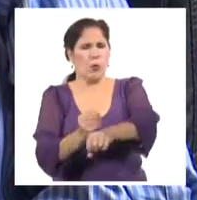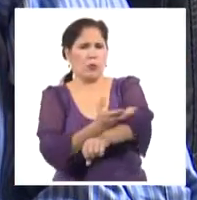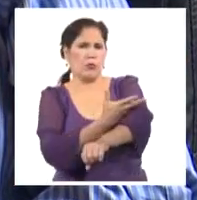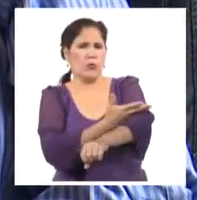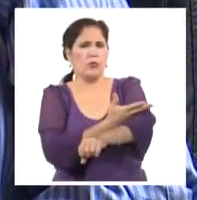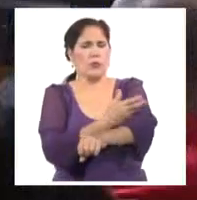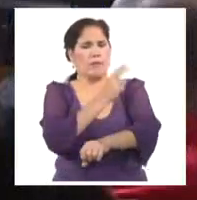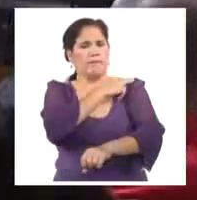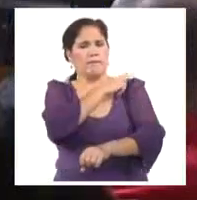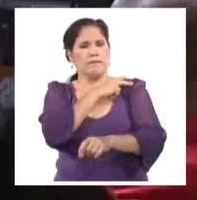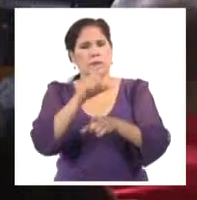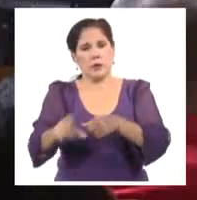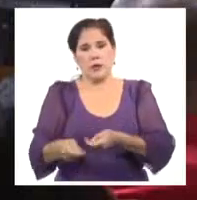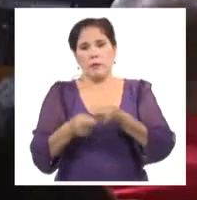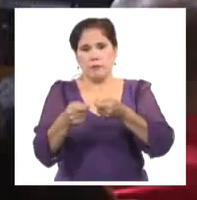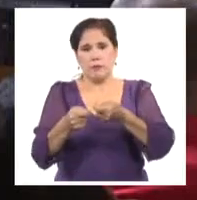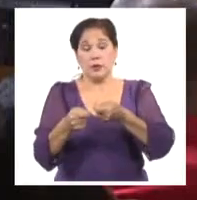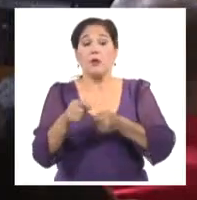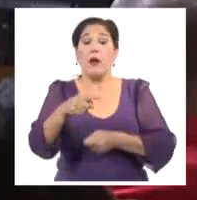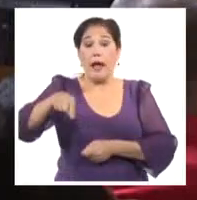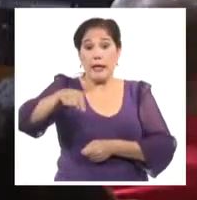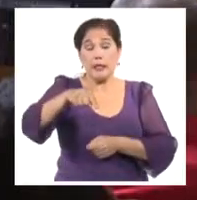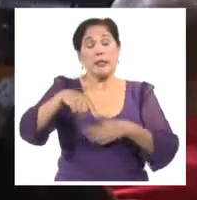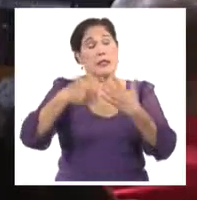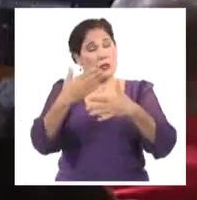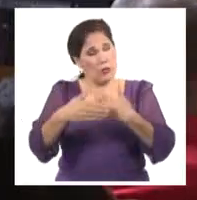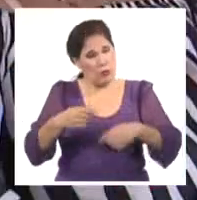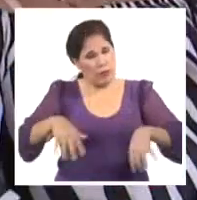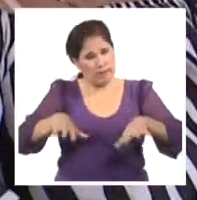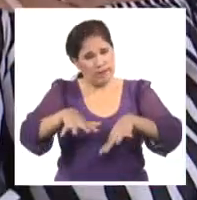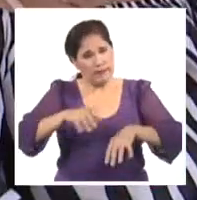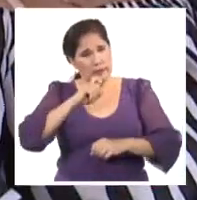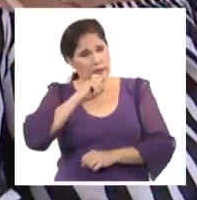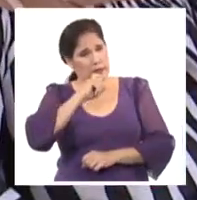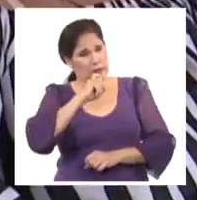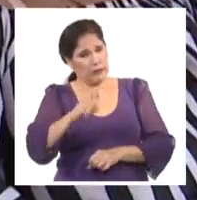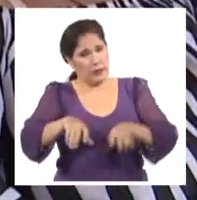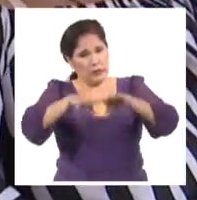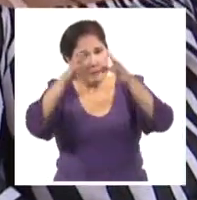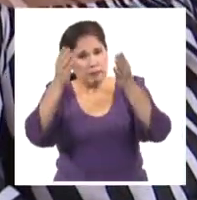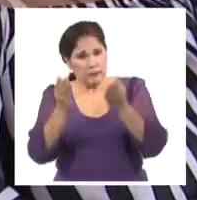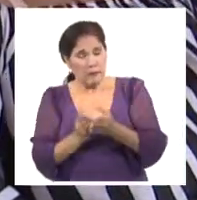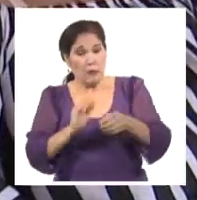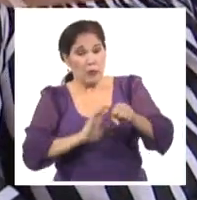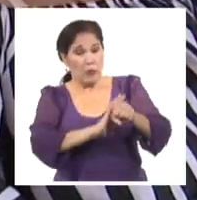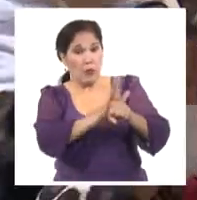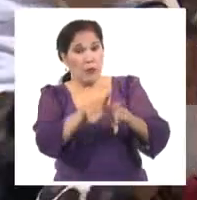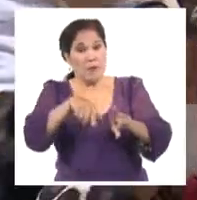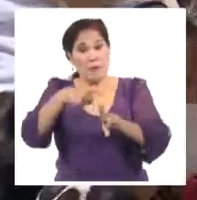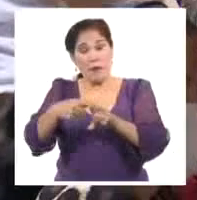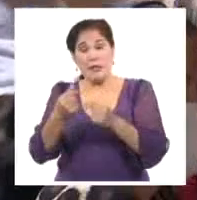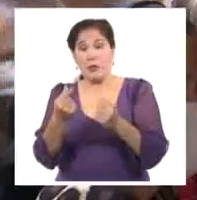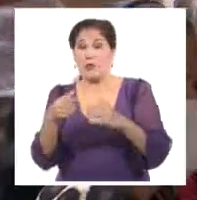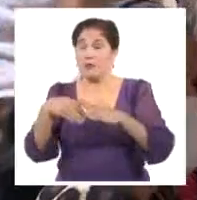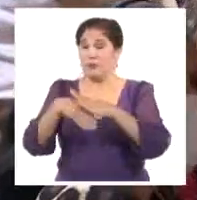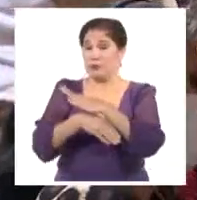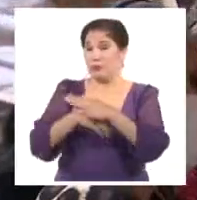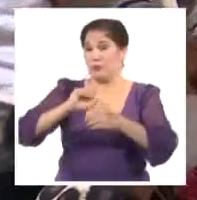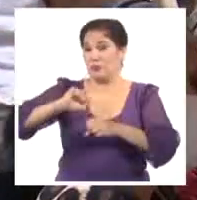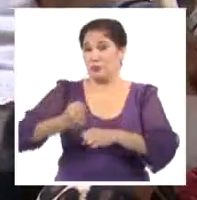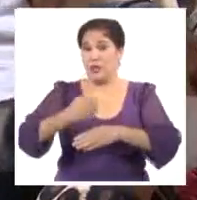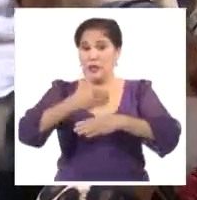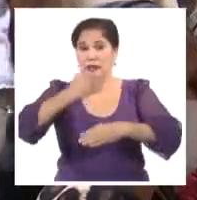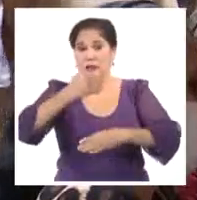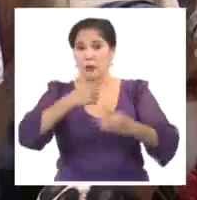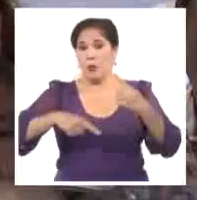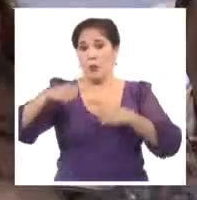los campesinos. En medio de la crisis económica global agravada por la pandemia de COVID-19 y el recrudecimiento del